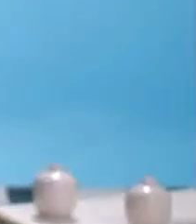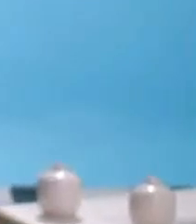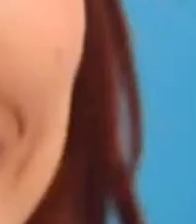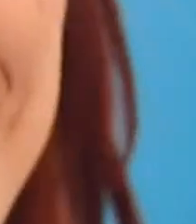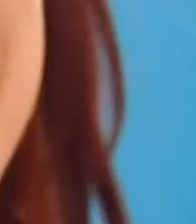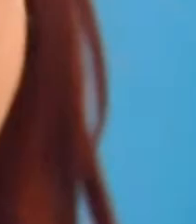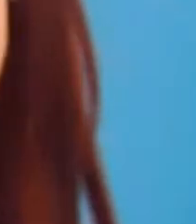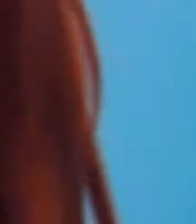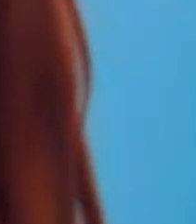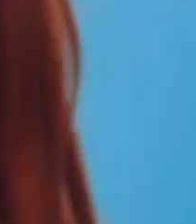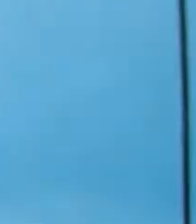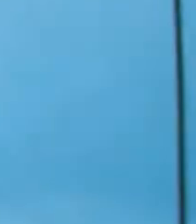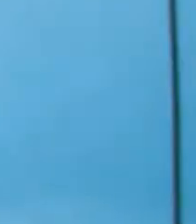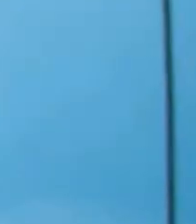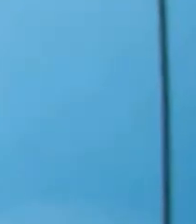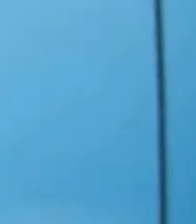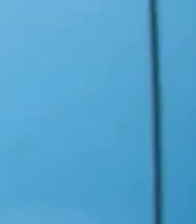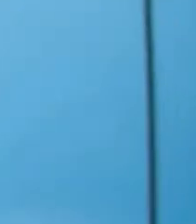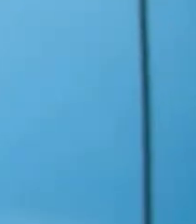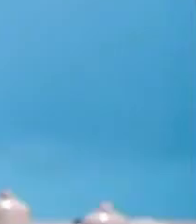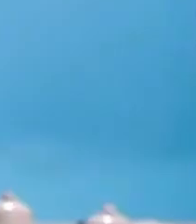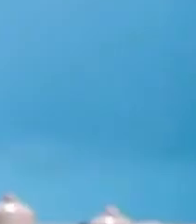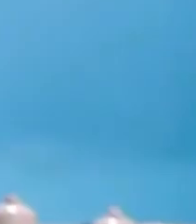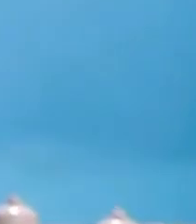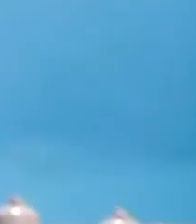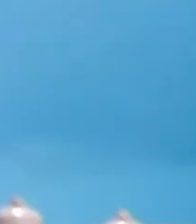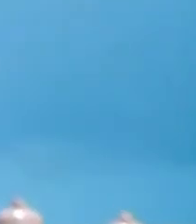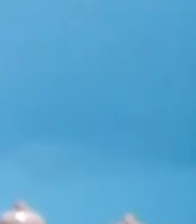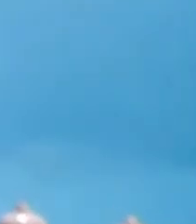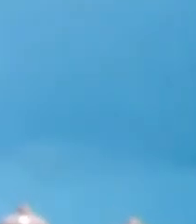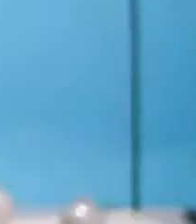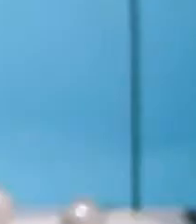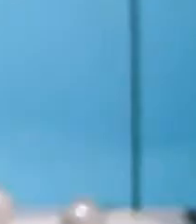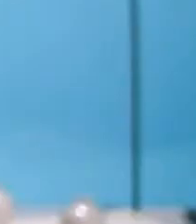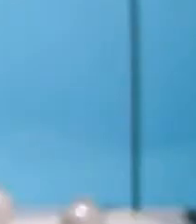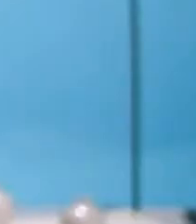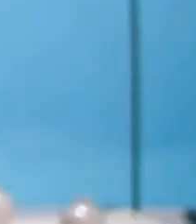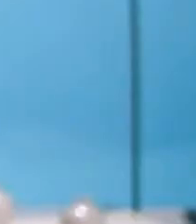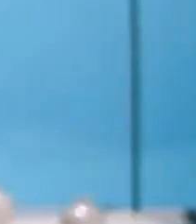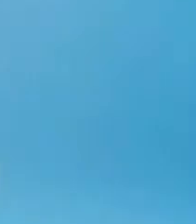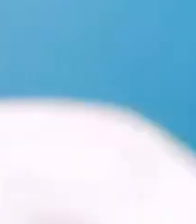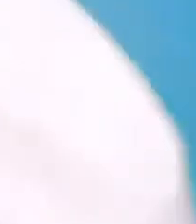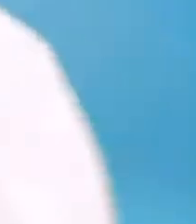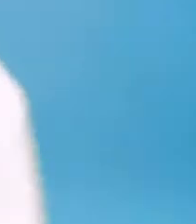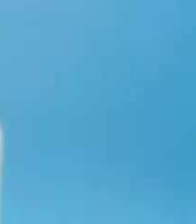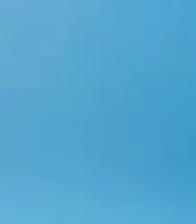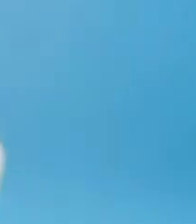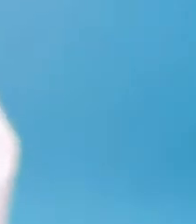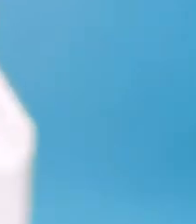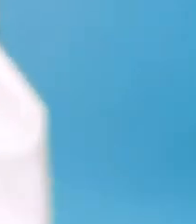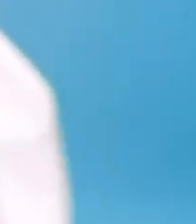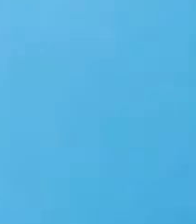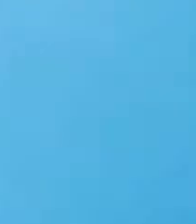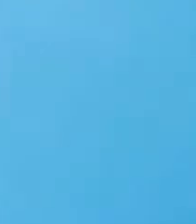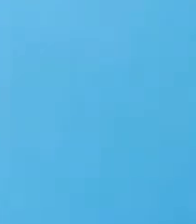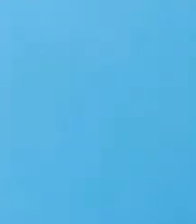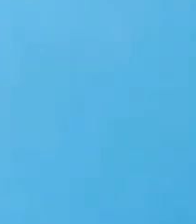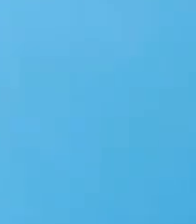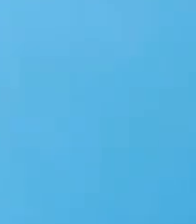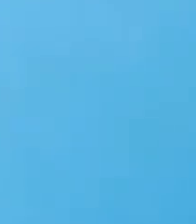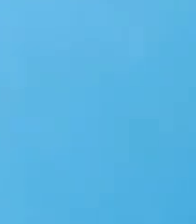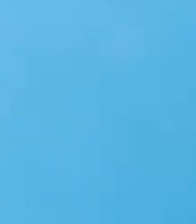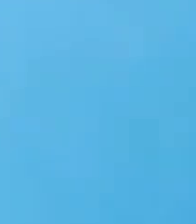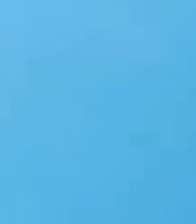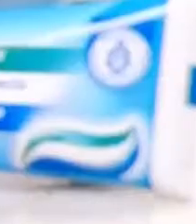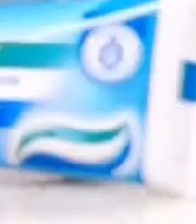cuidarla. Ten dientes blancos, fuertes y sanos, lavándolo 3 veces al día después de cada comida con Dento triple acción. Sonríe